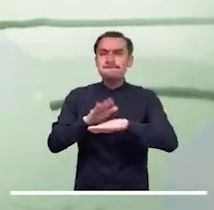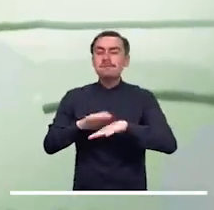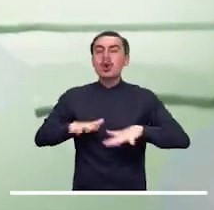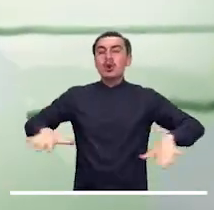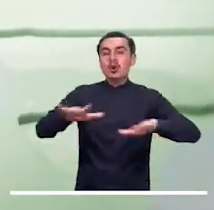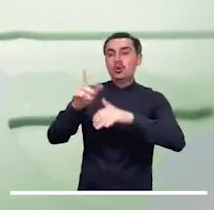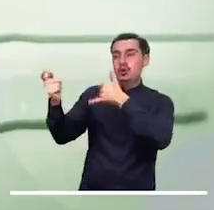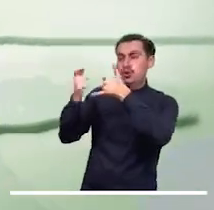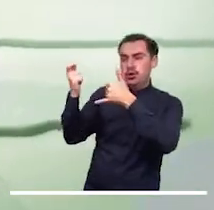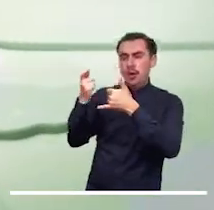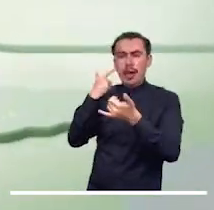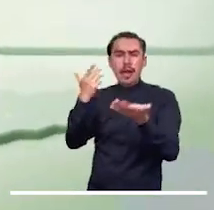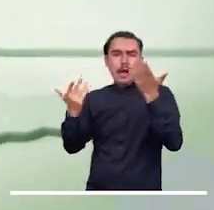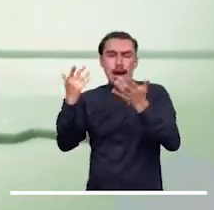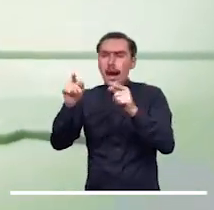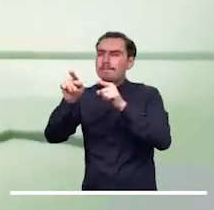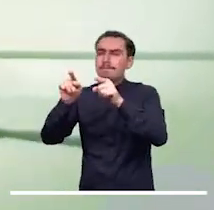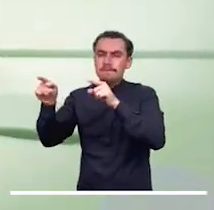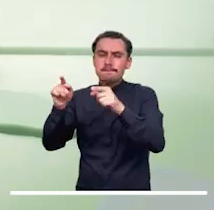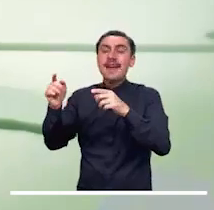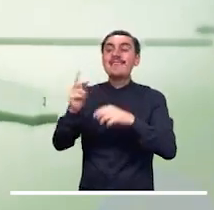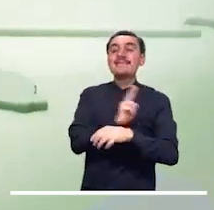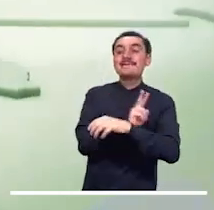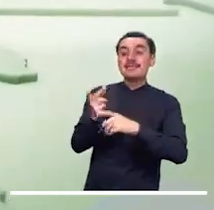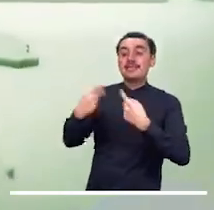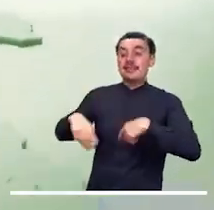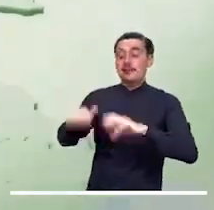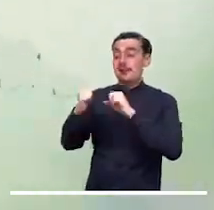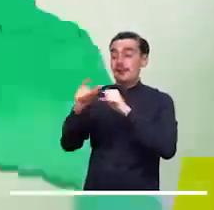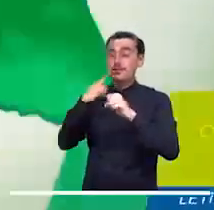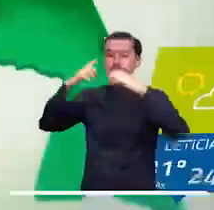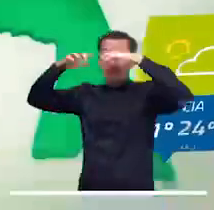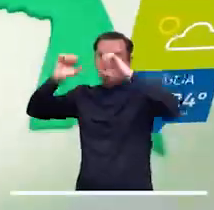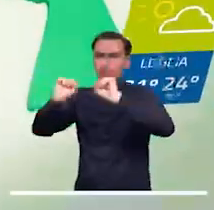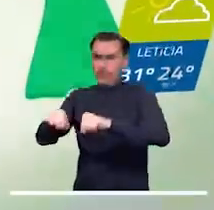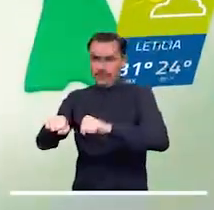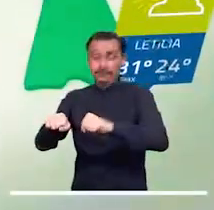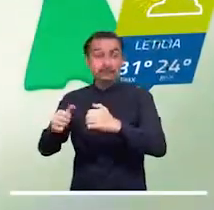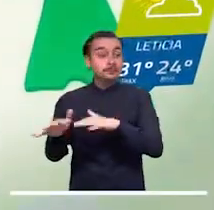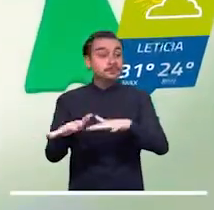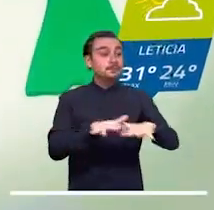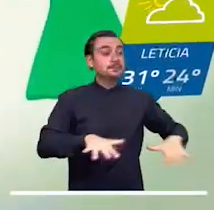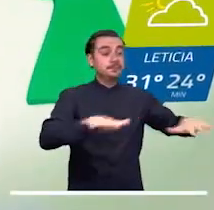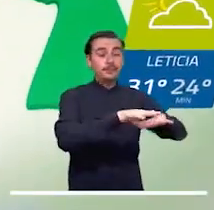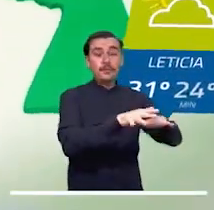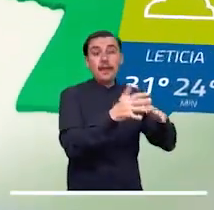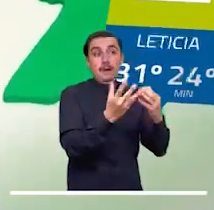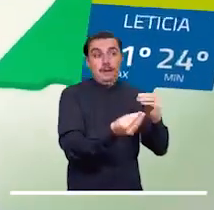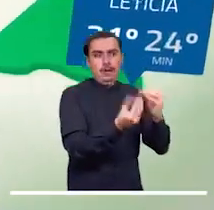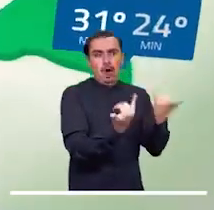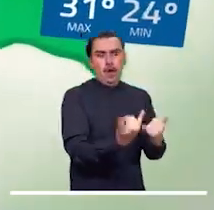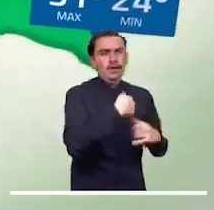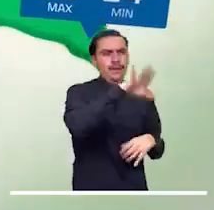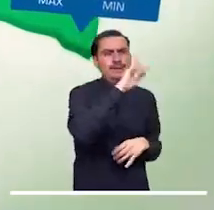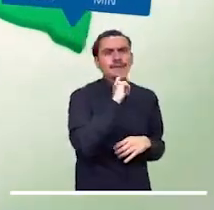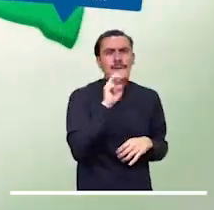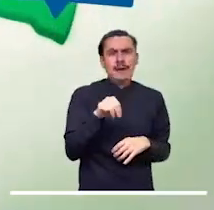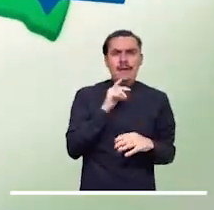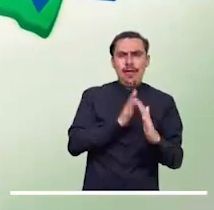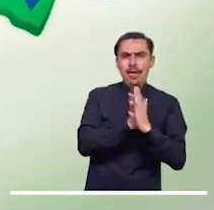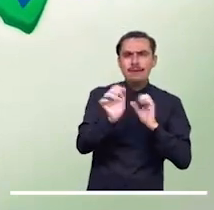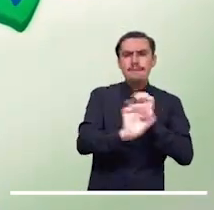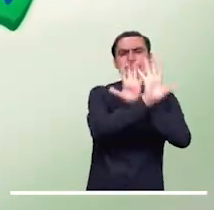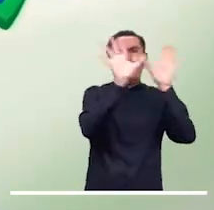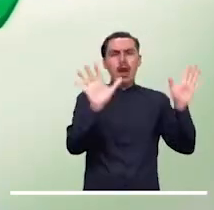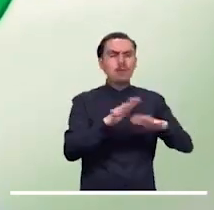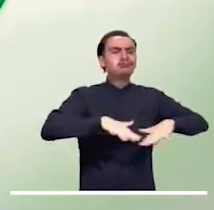algunas precipitaciones dispersas en zonas de meta. La nubosidad variada que se cierne sobre la región amazónica contrastará